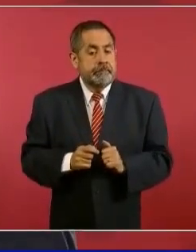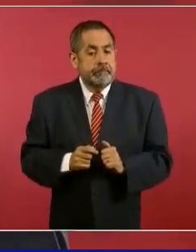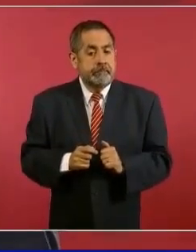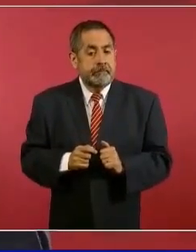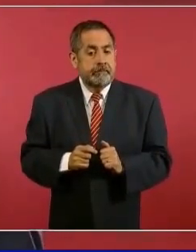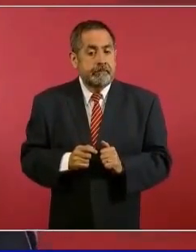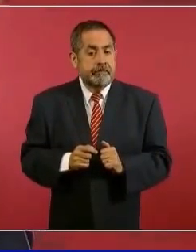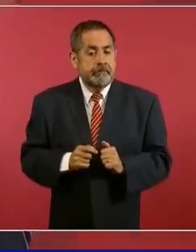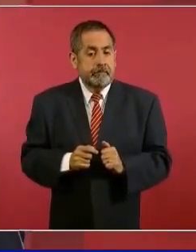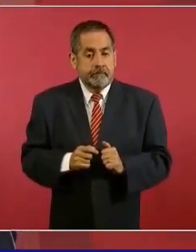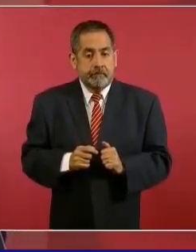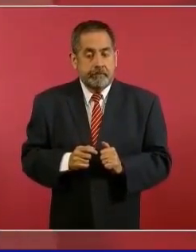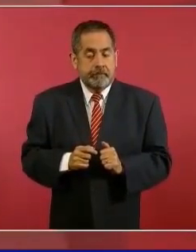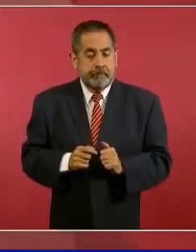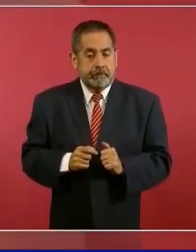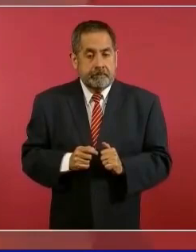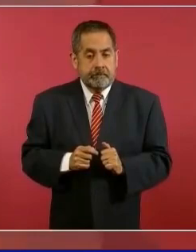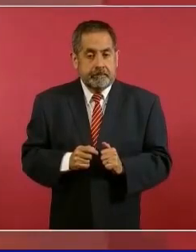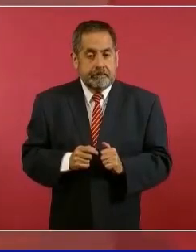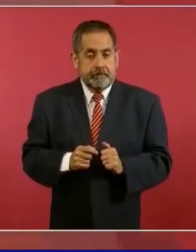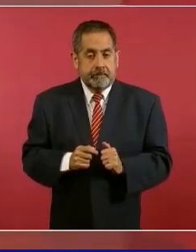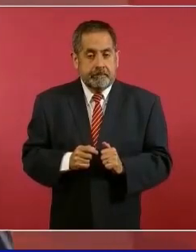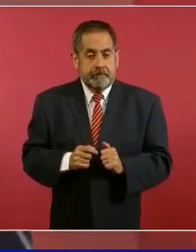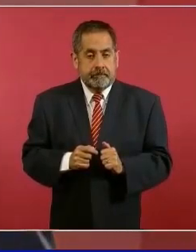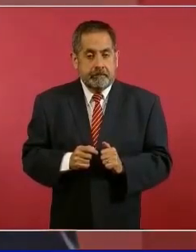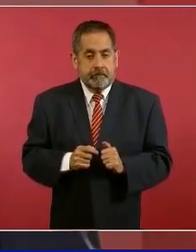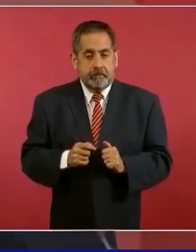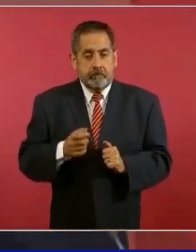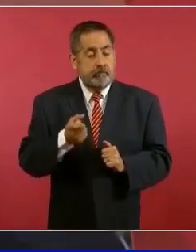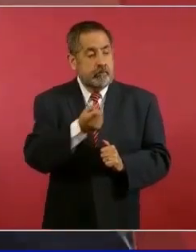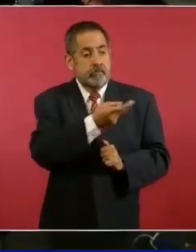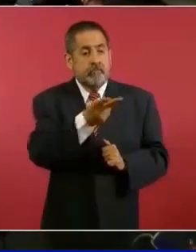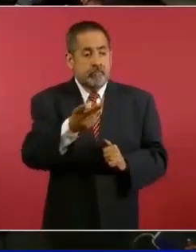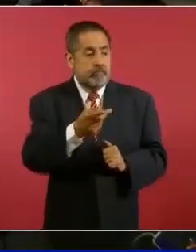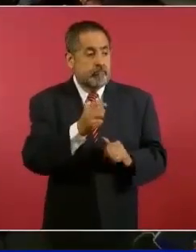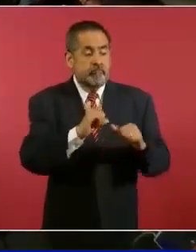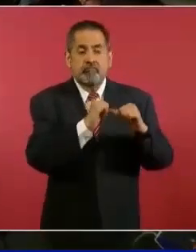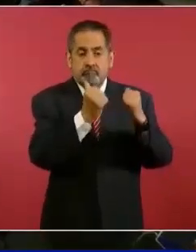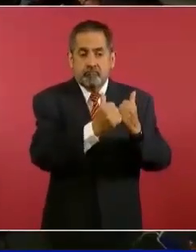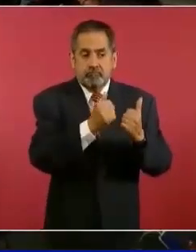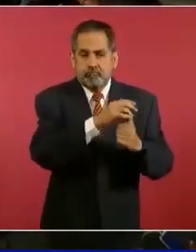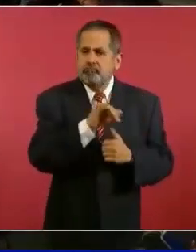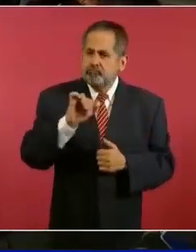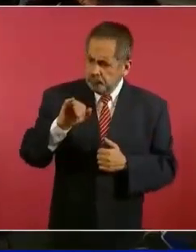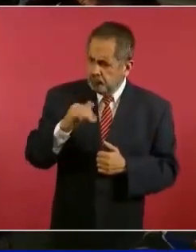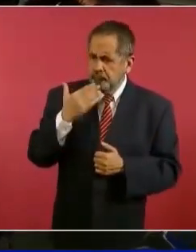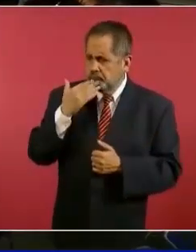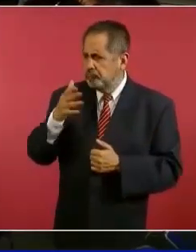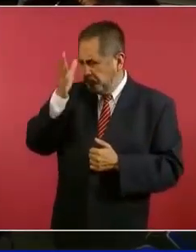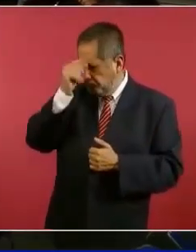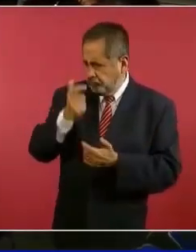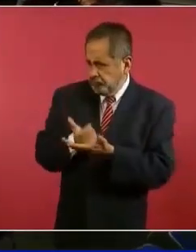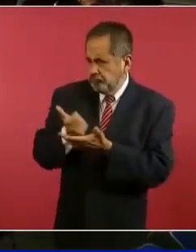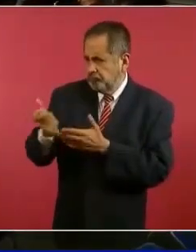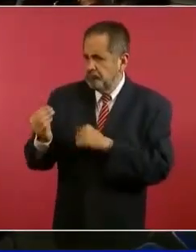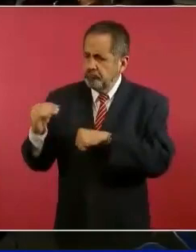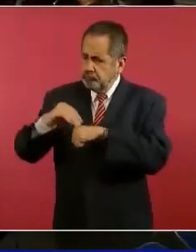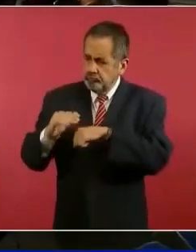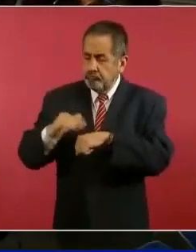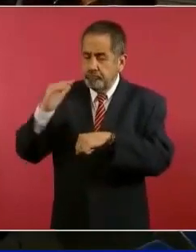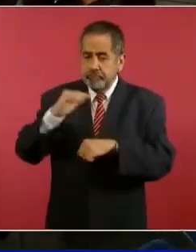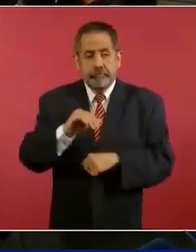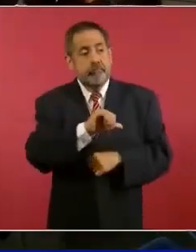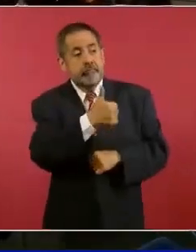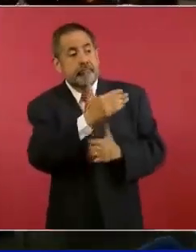organizaciones empresariales que sí querían que se